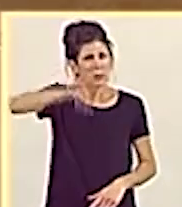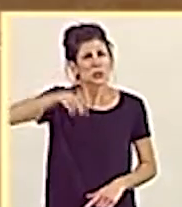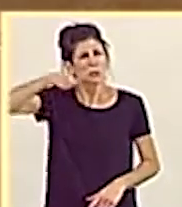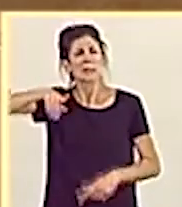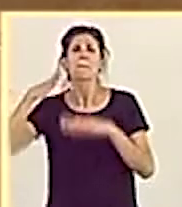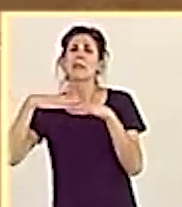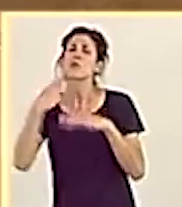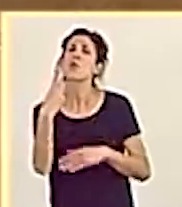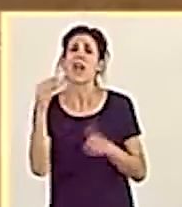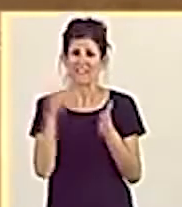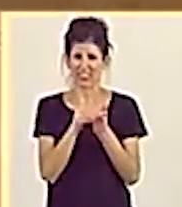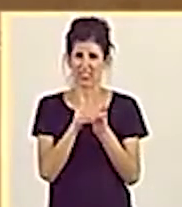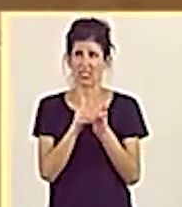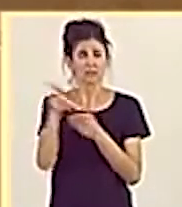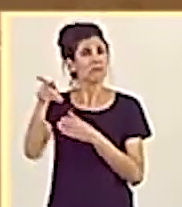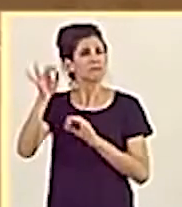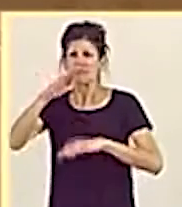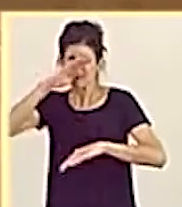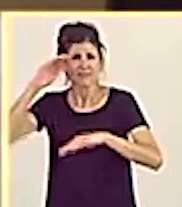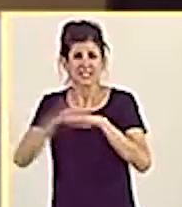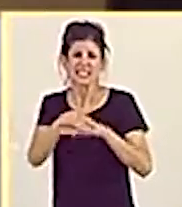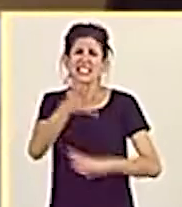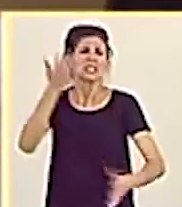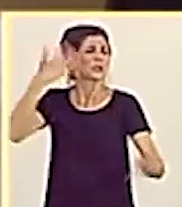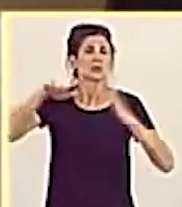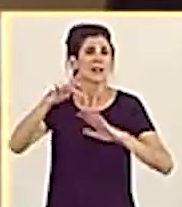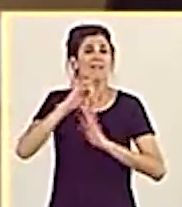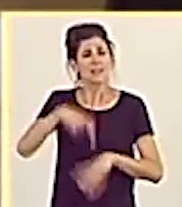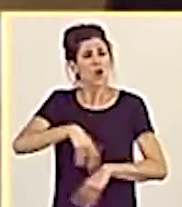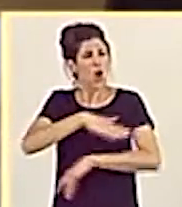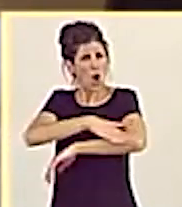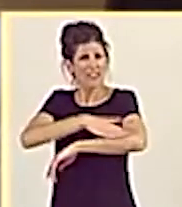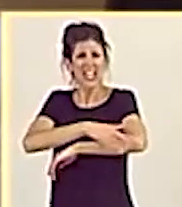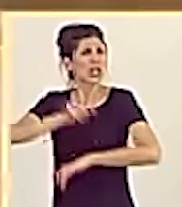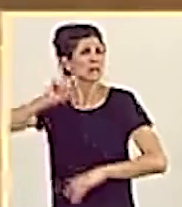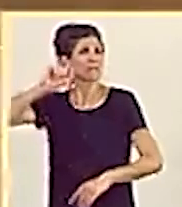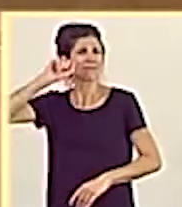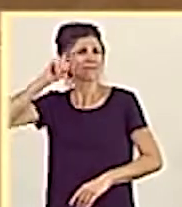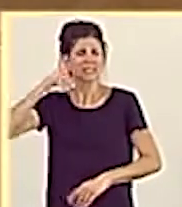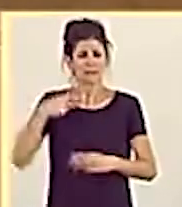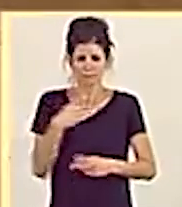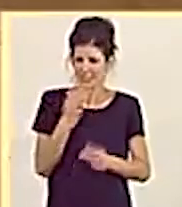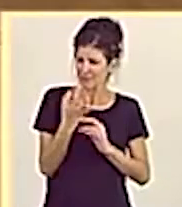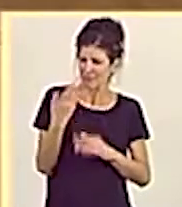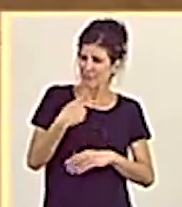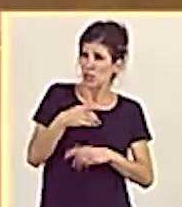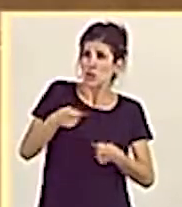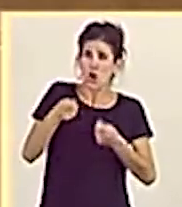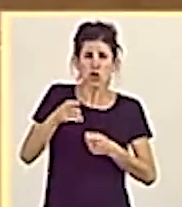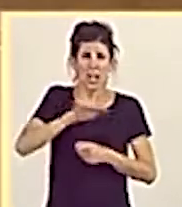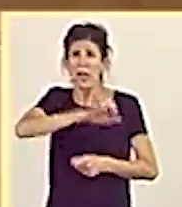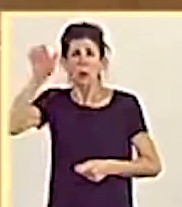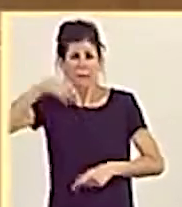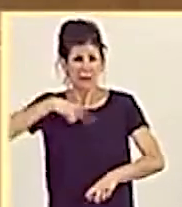corresponde. Excusa ni una. Somos el Gobierno más sometido a control de toda Europa.